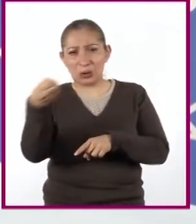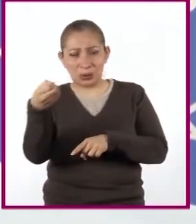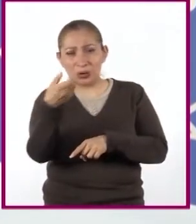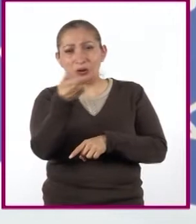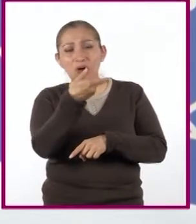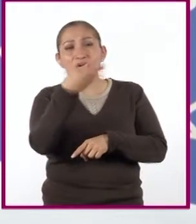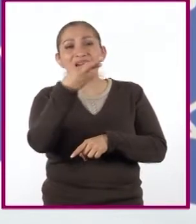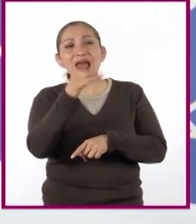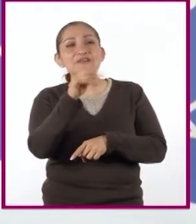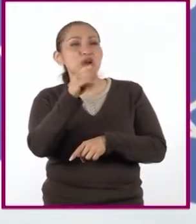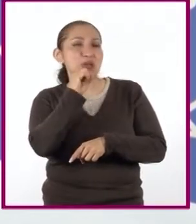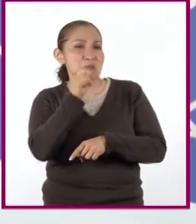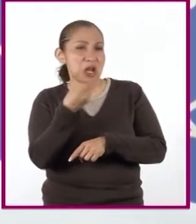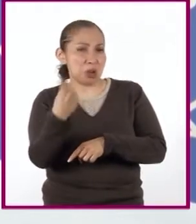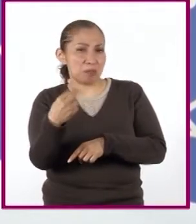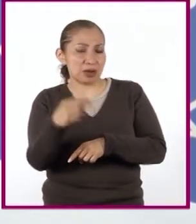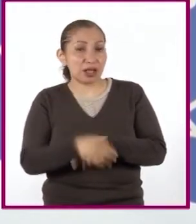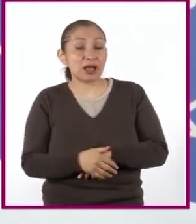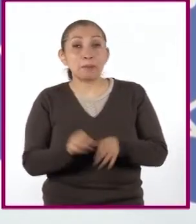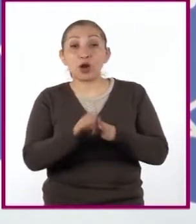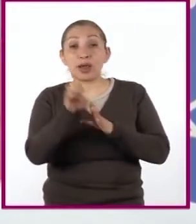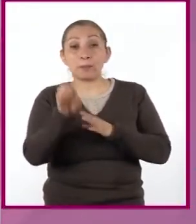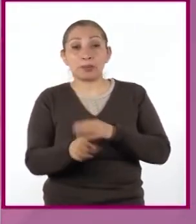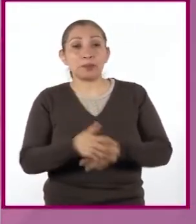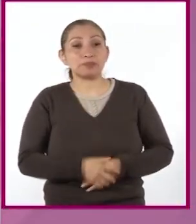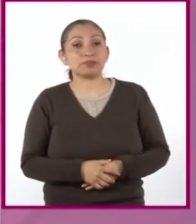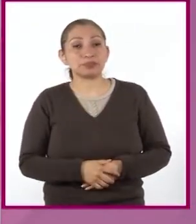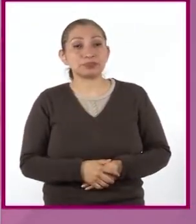que podemos usar tales como